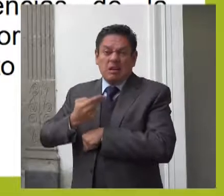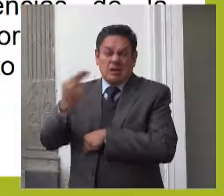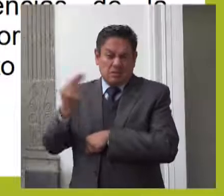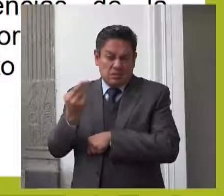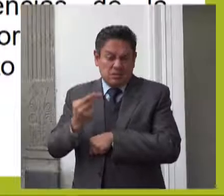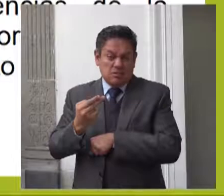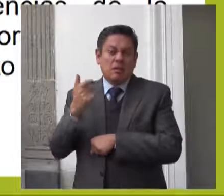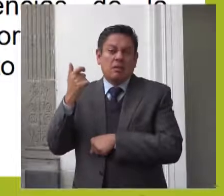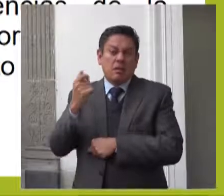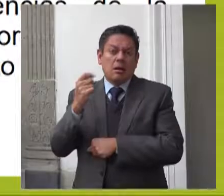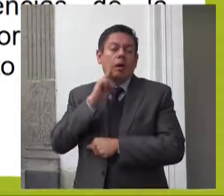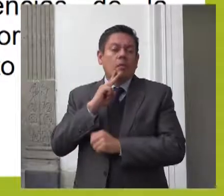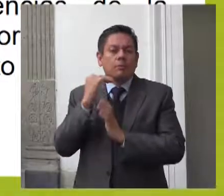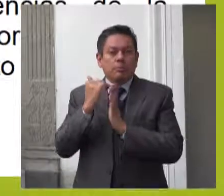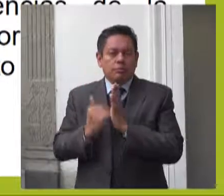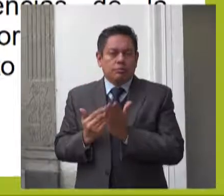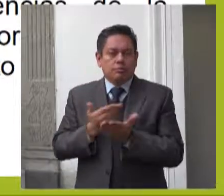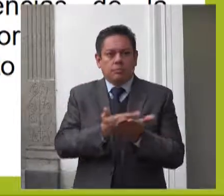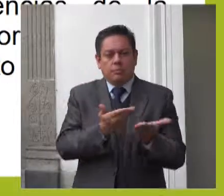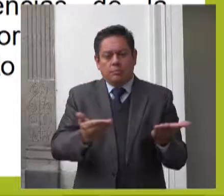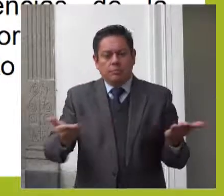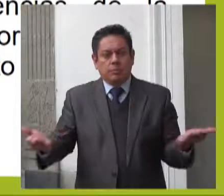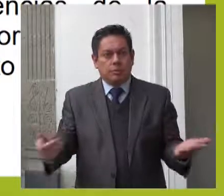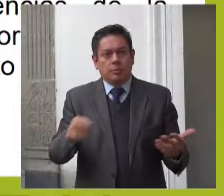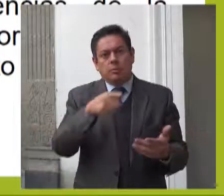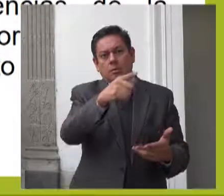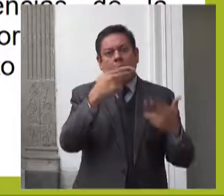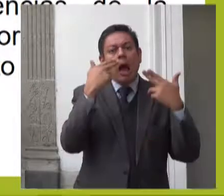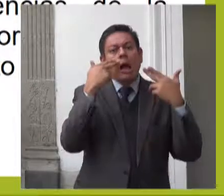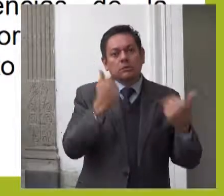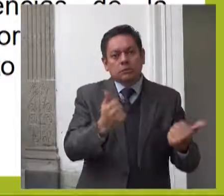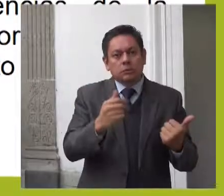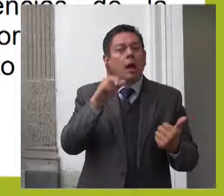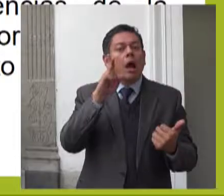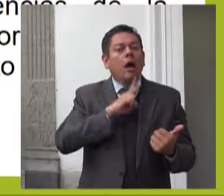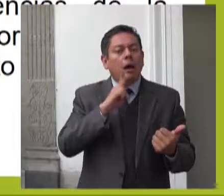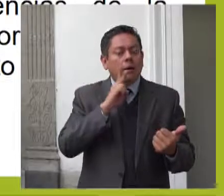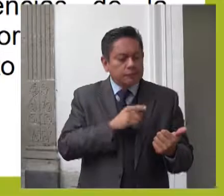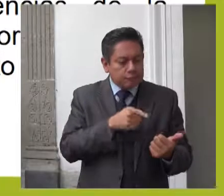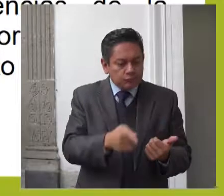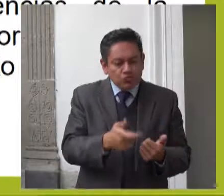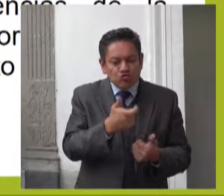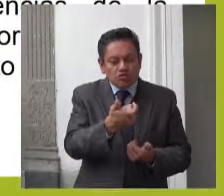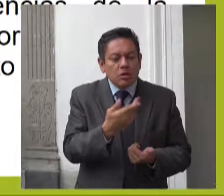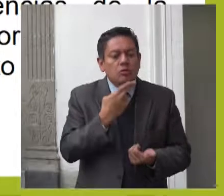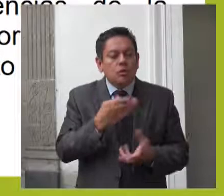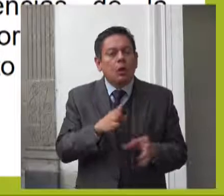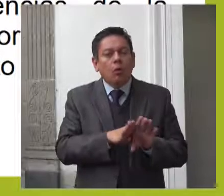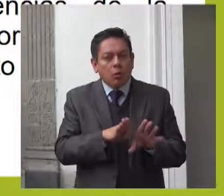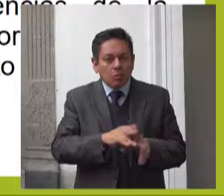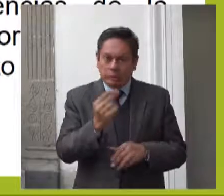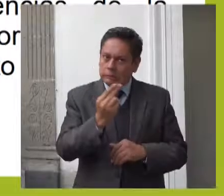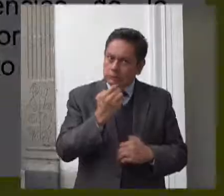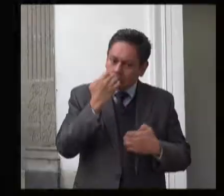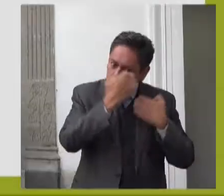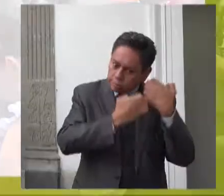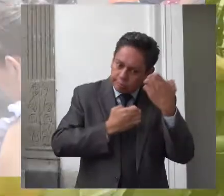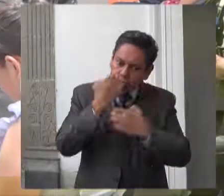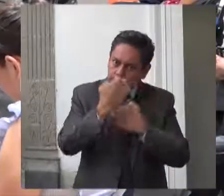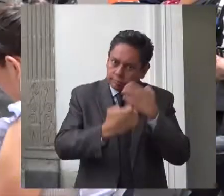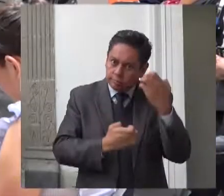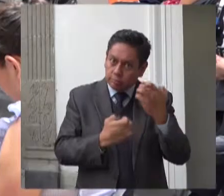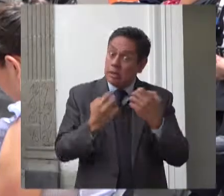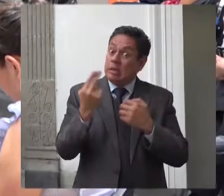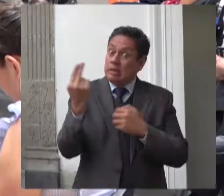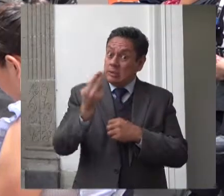encuentren expresamente establecidos en el programa de egresos del ejercicio fiscal que corresponda